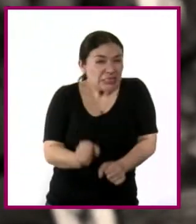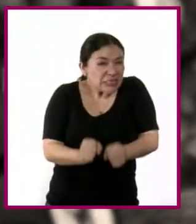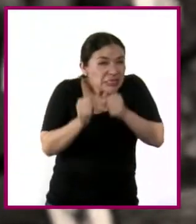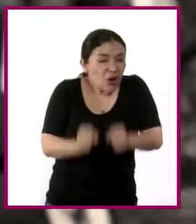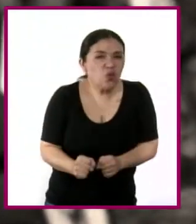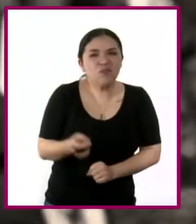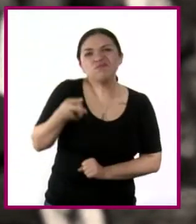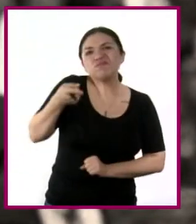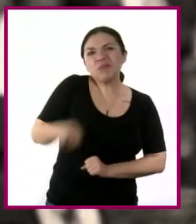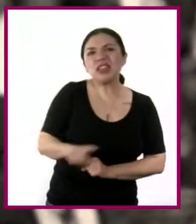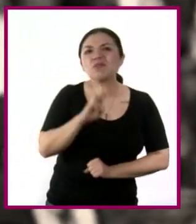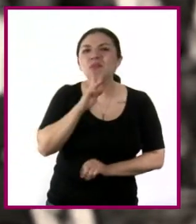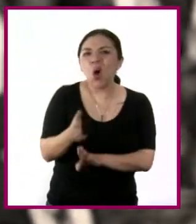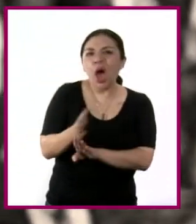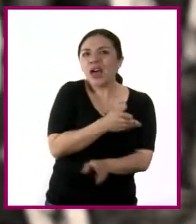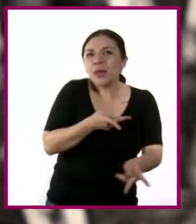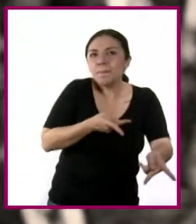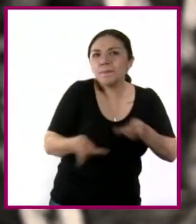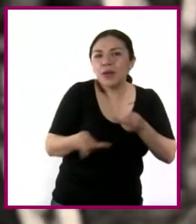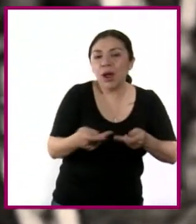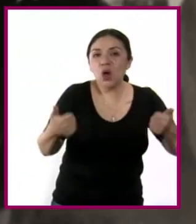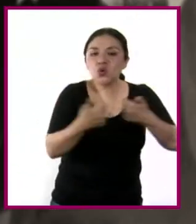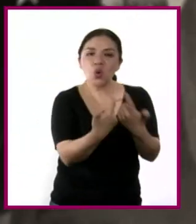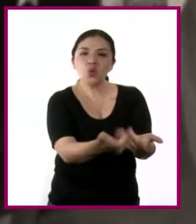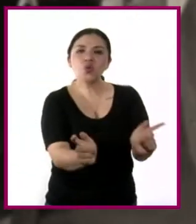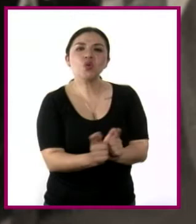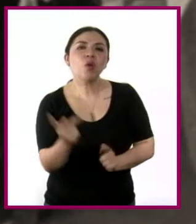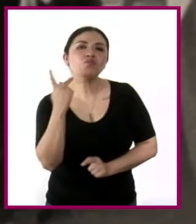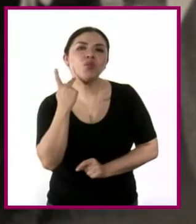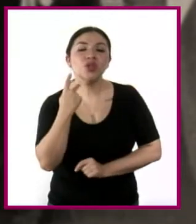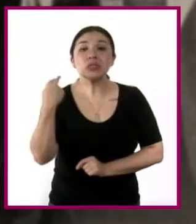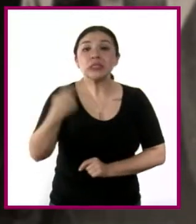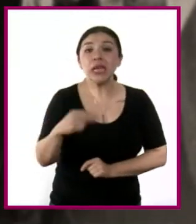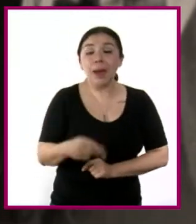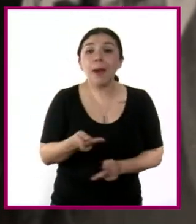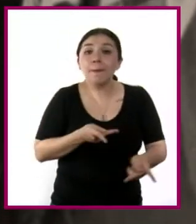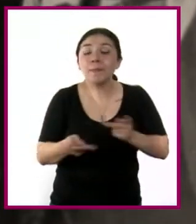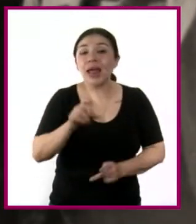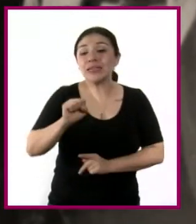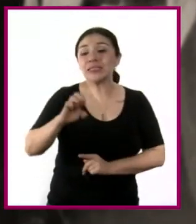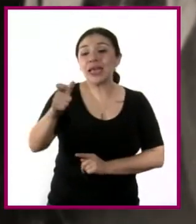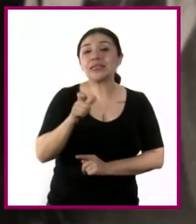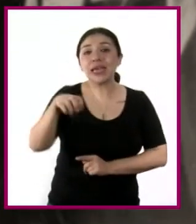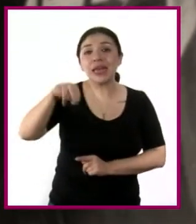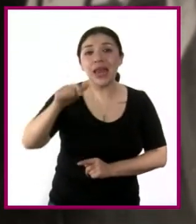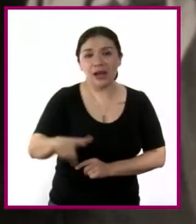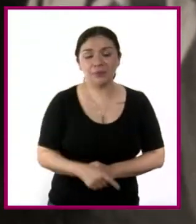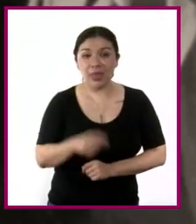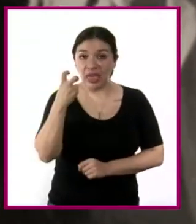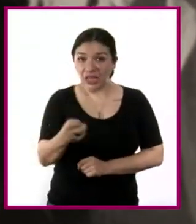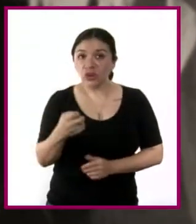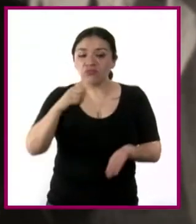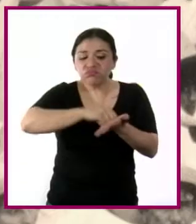había ordenado preparar una plataforma política llamada Plan Sexenal, a cuyos lineamientos se